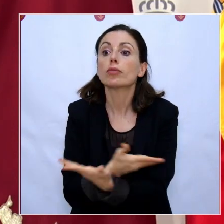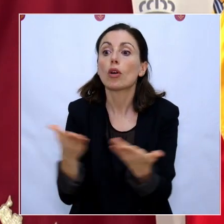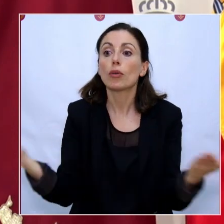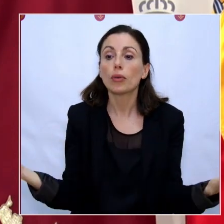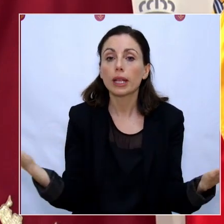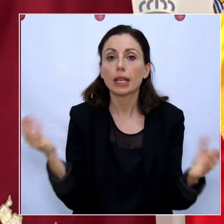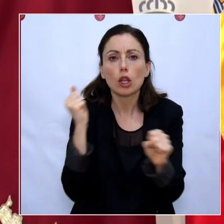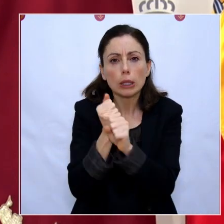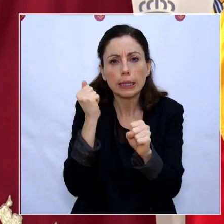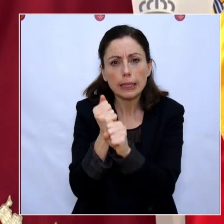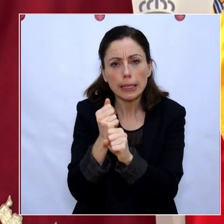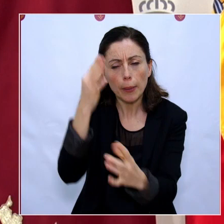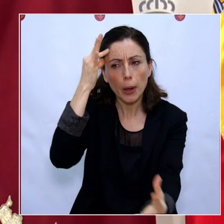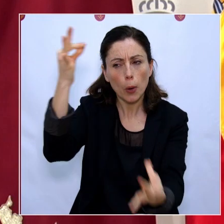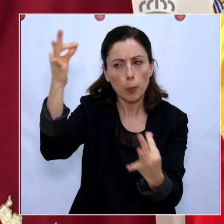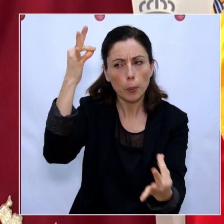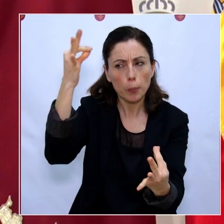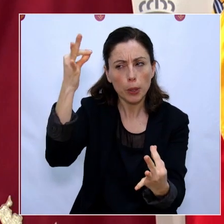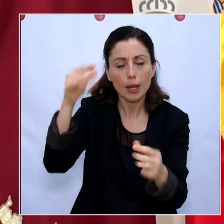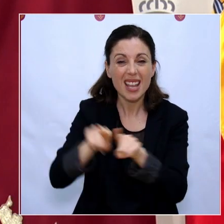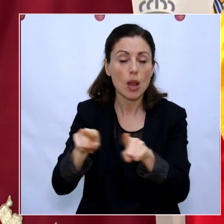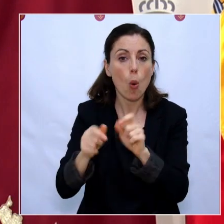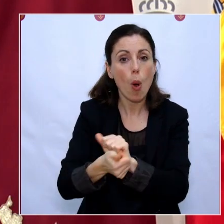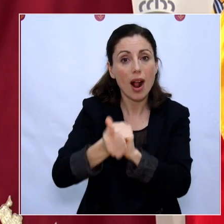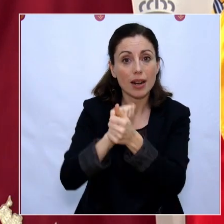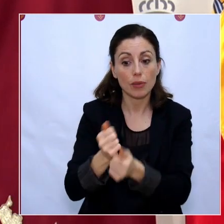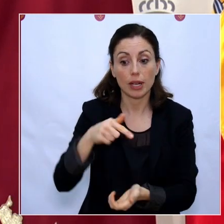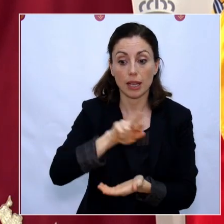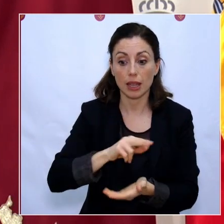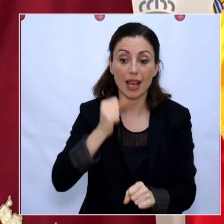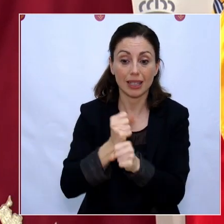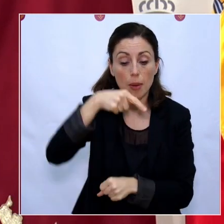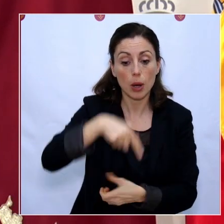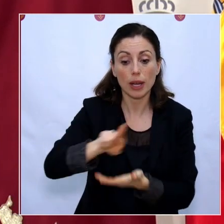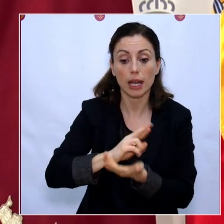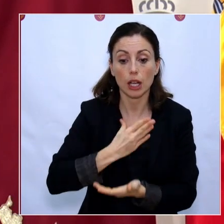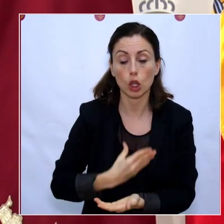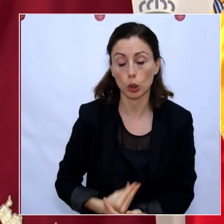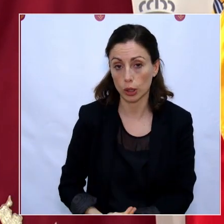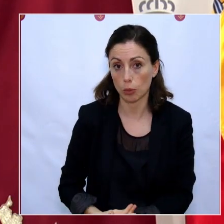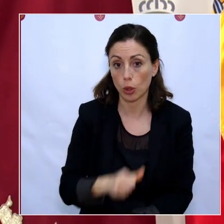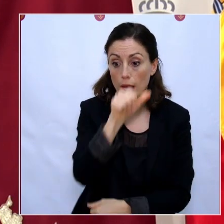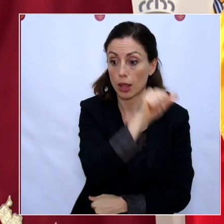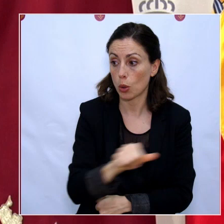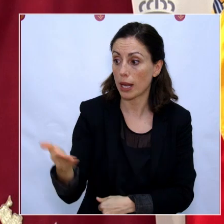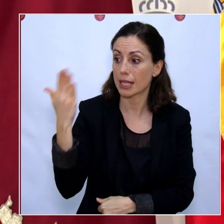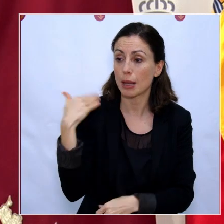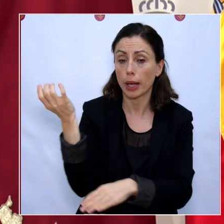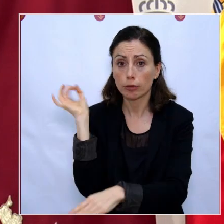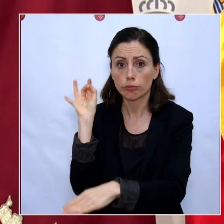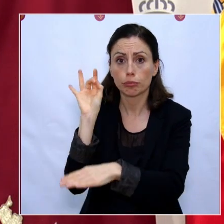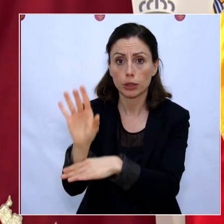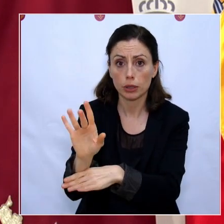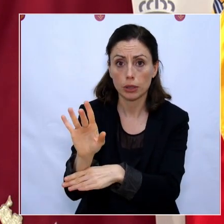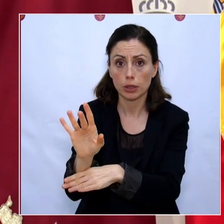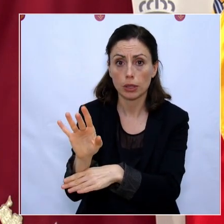trabajo exhaustivo que ya hicimos en el Gobierno de la región de Murcia y que remitimos hace hoy una semana a través